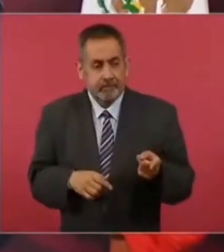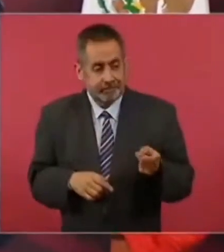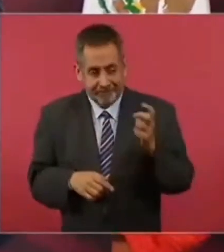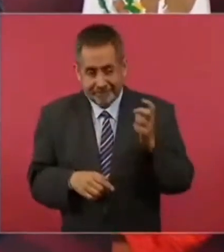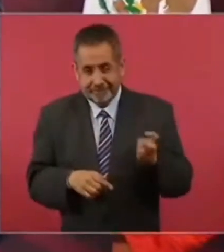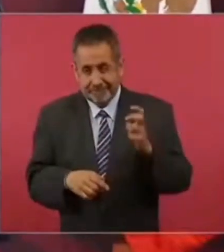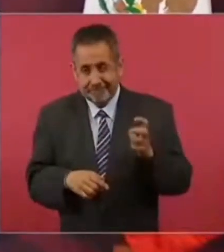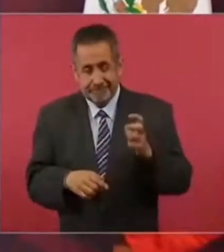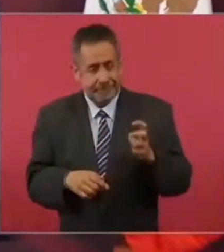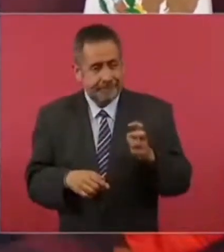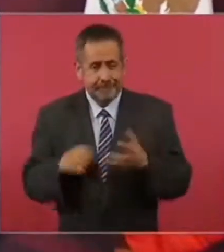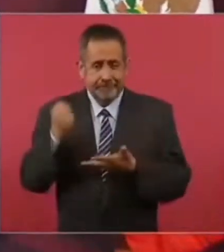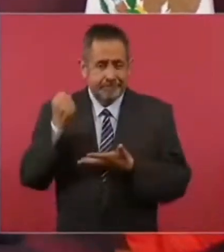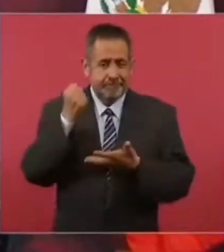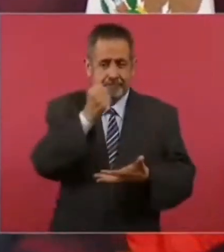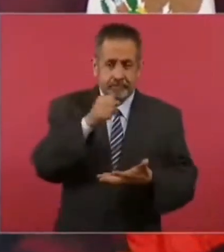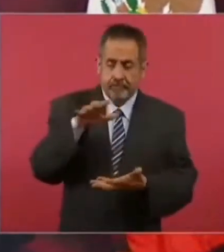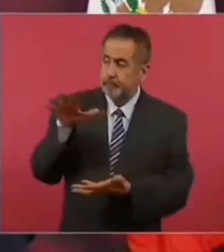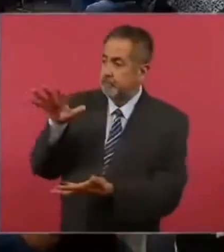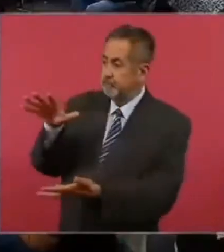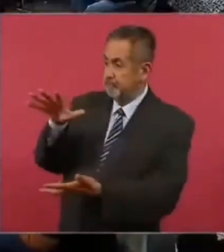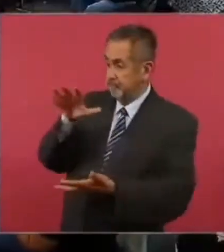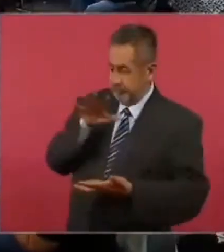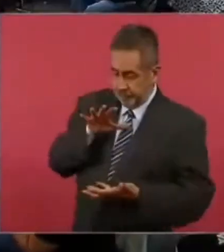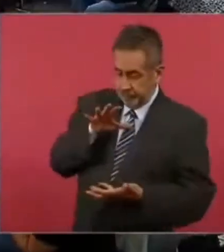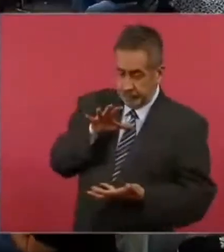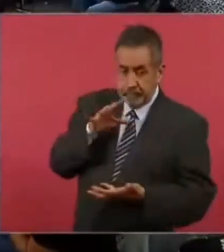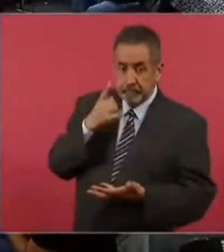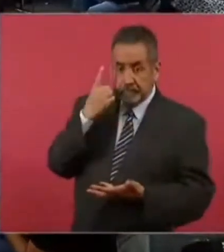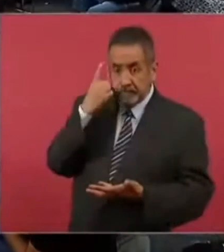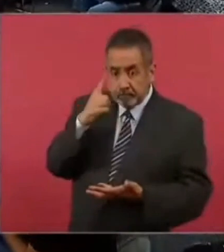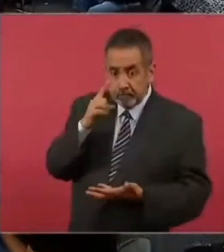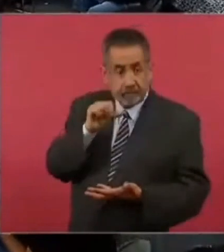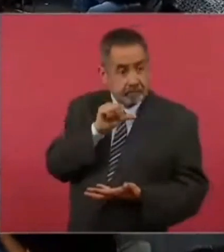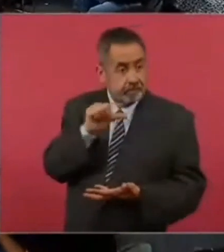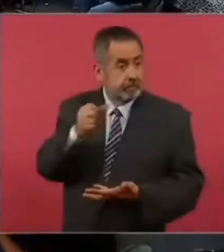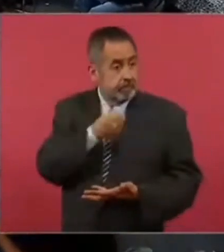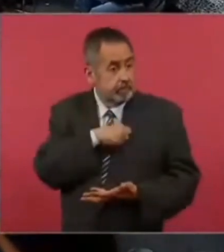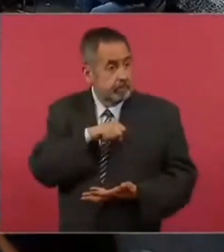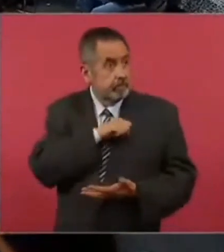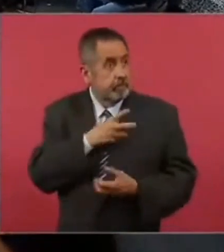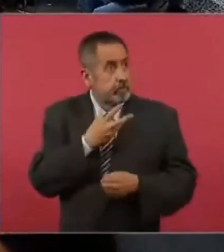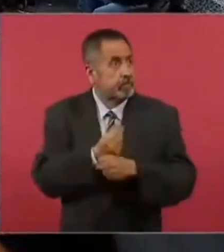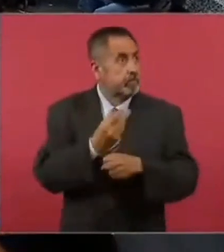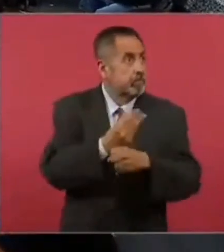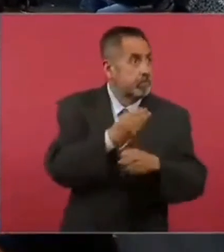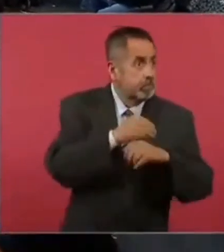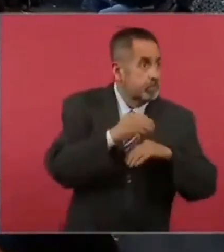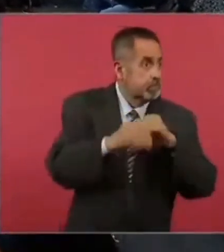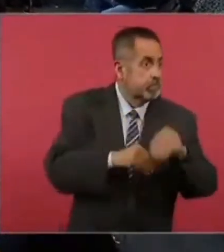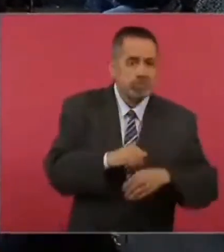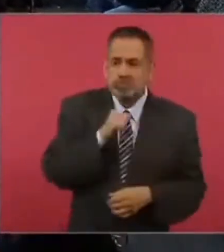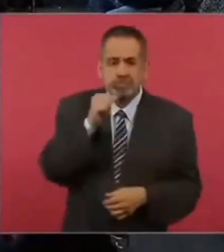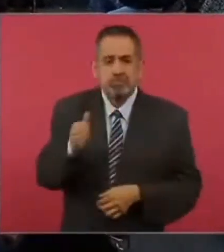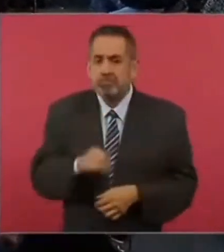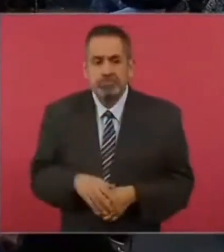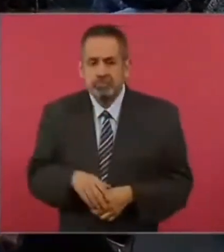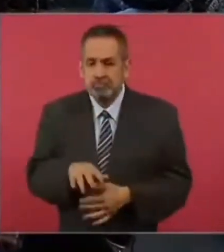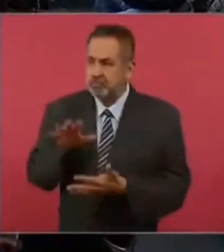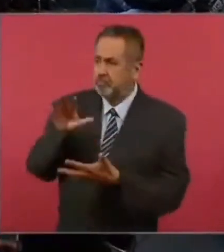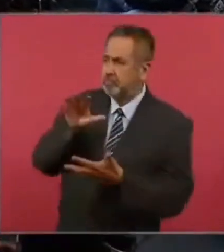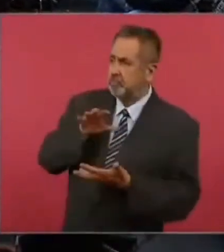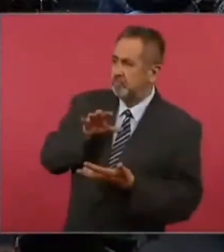fondos no se utilizaban para mejorar los sistemas de salud